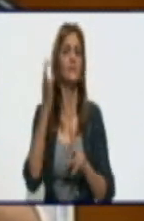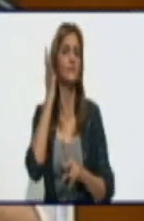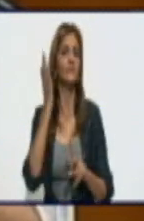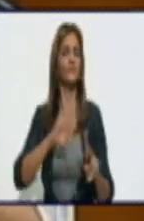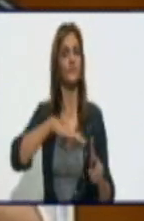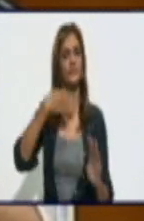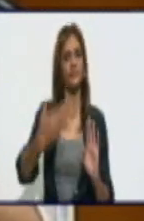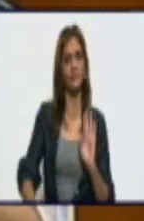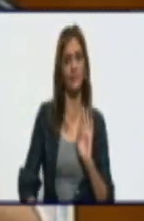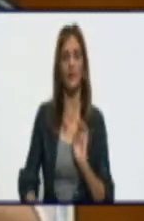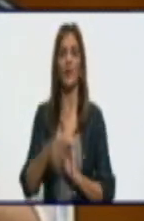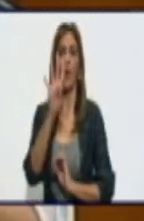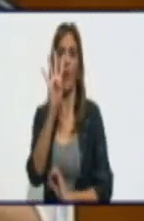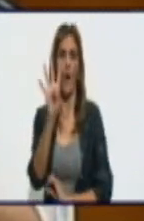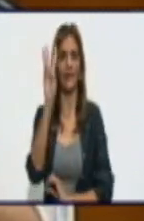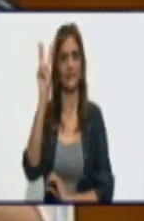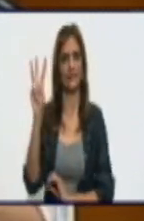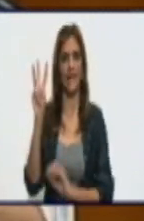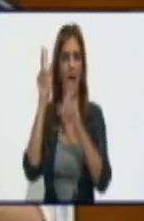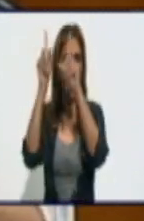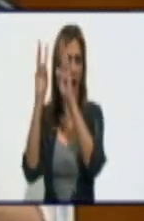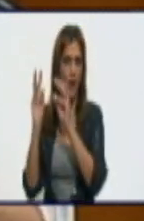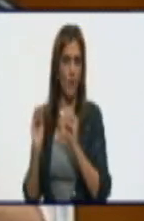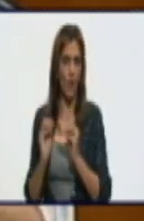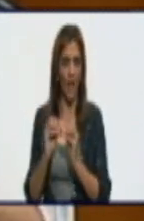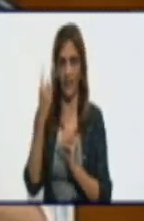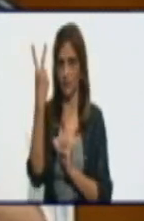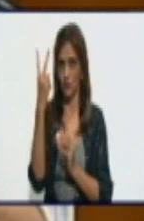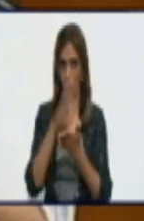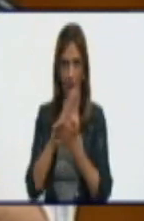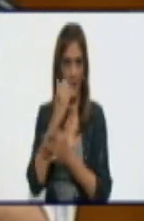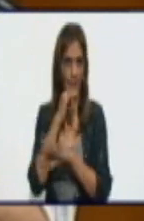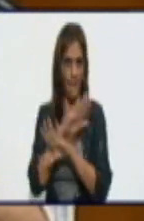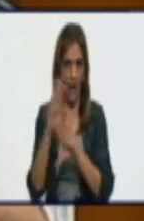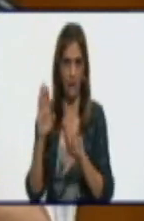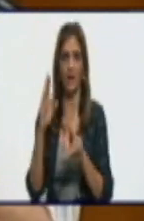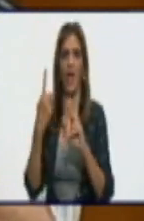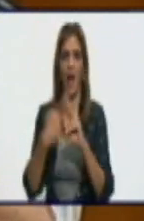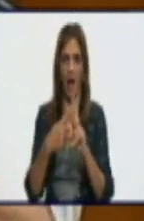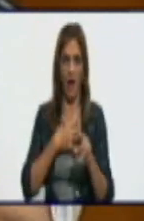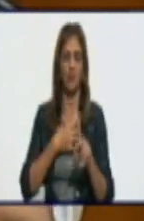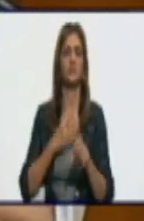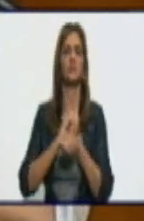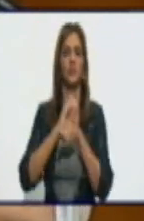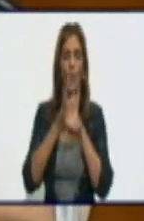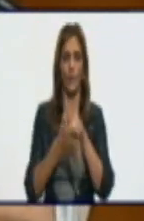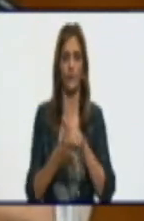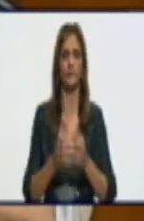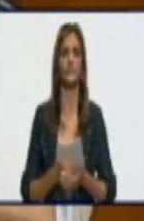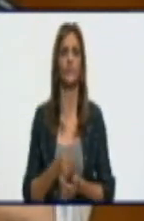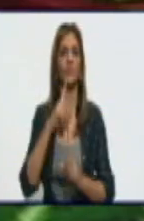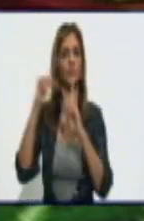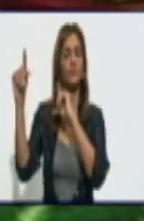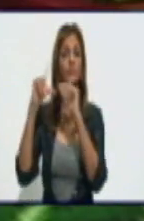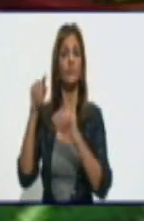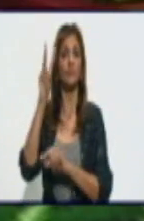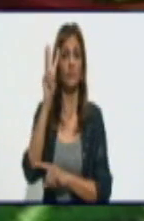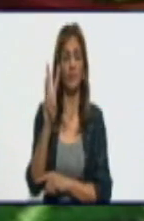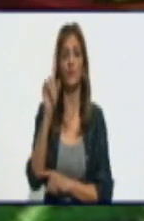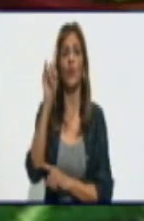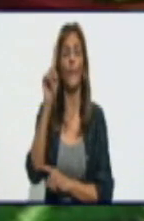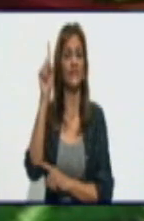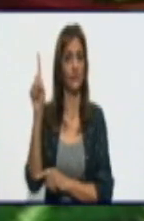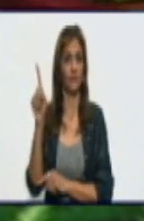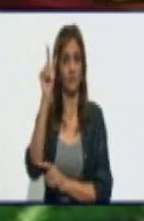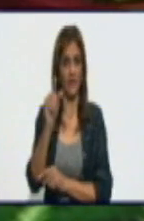tenemos 43 acumuladas y tenemos 2 activas solamente. Las altas fueron 391 altas en las últimas 24